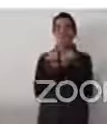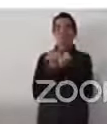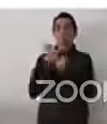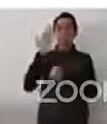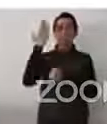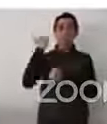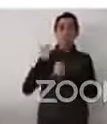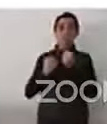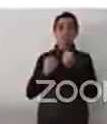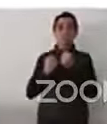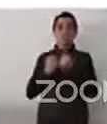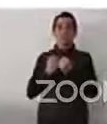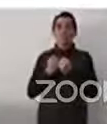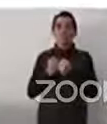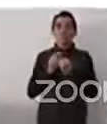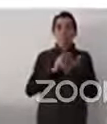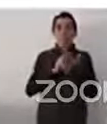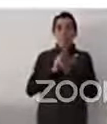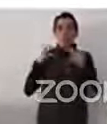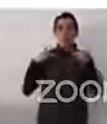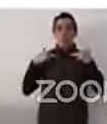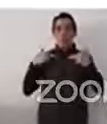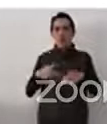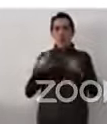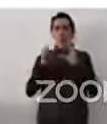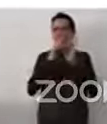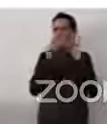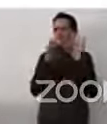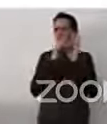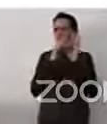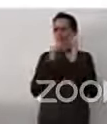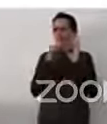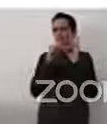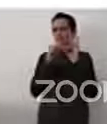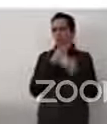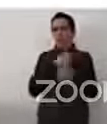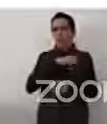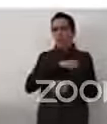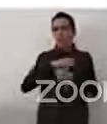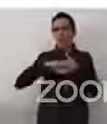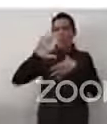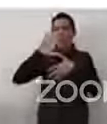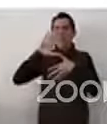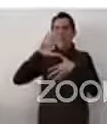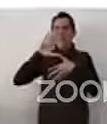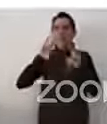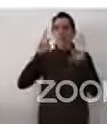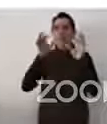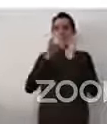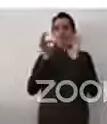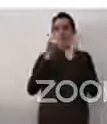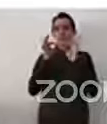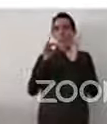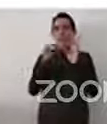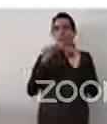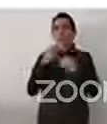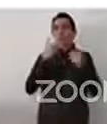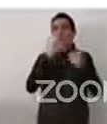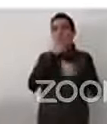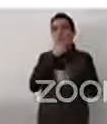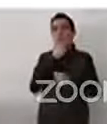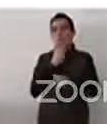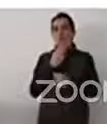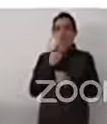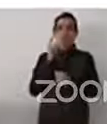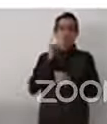hablan de la Declaración Americana de los Derechos del Hombre y del Ciudadano. Y ahí obviamente hay una